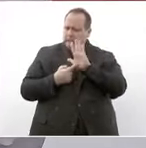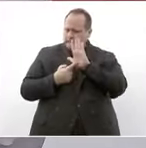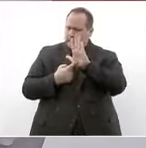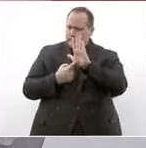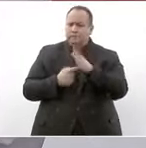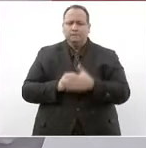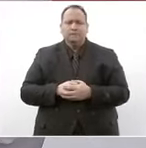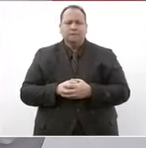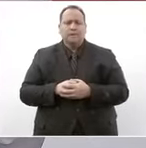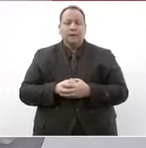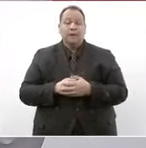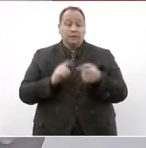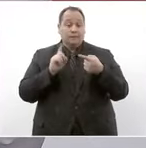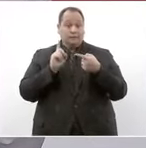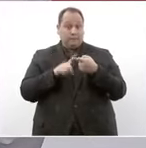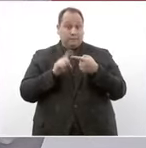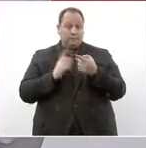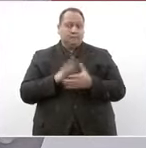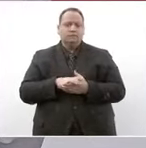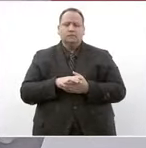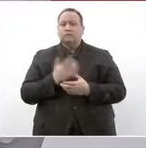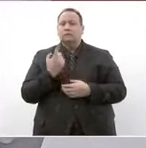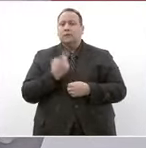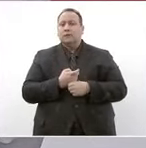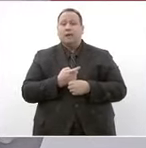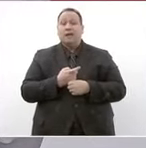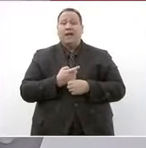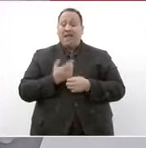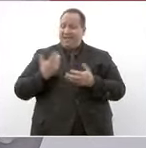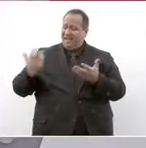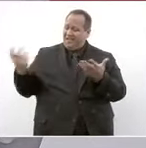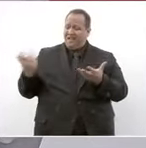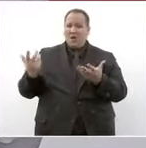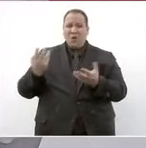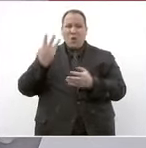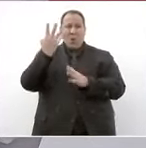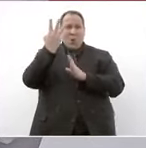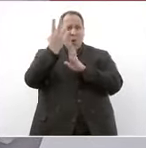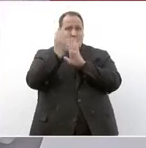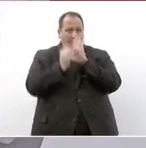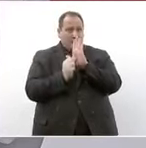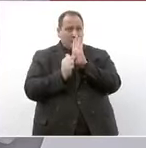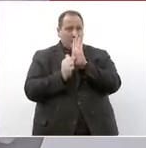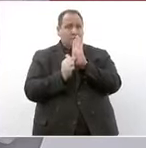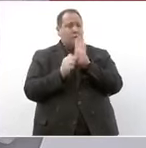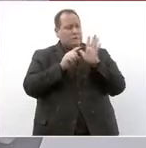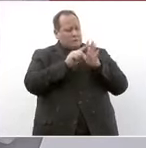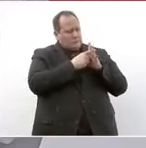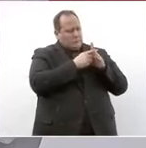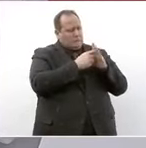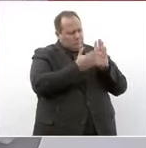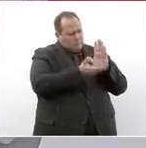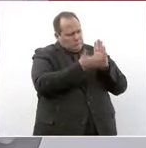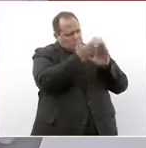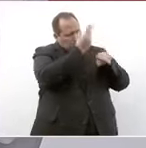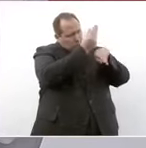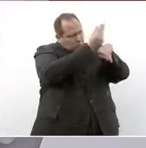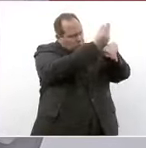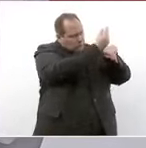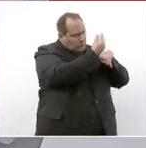En principio, que ello se logra después de tan solo cuatro meses de haber iniciado su